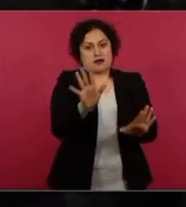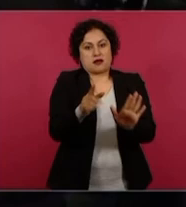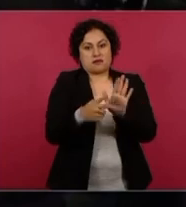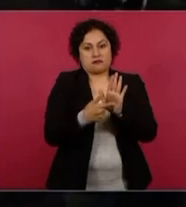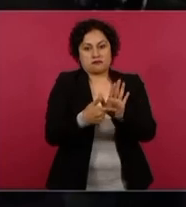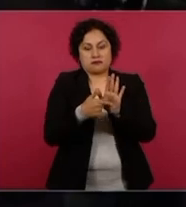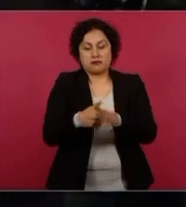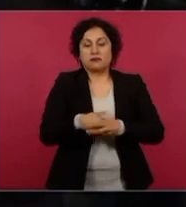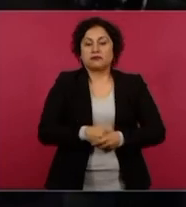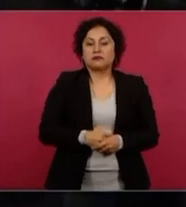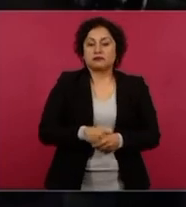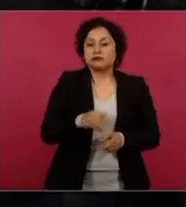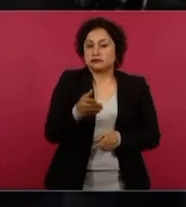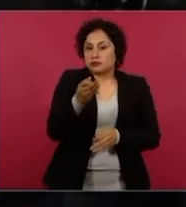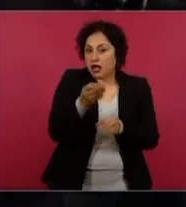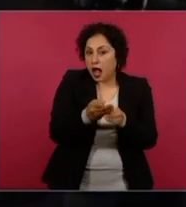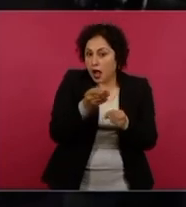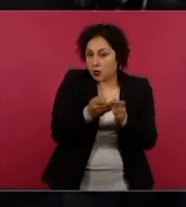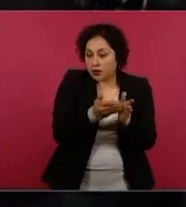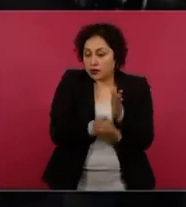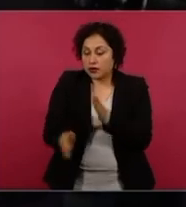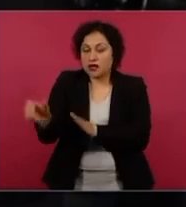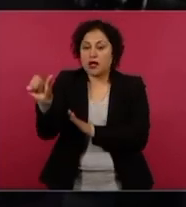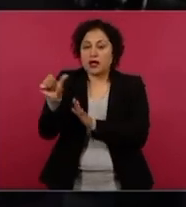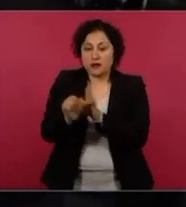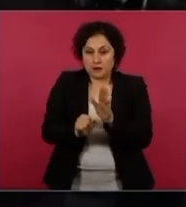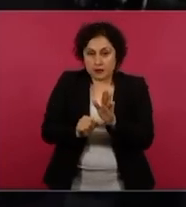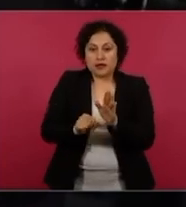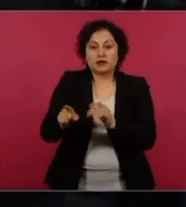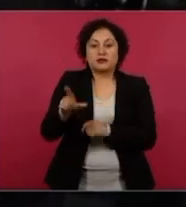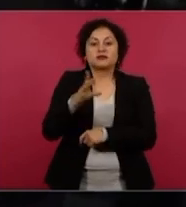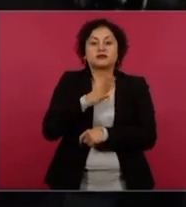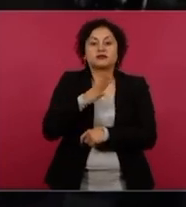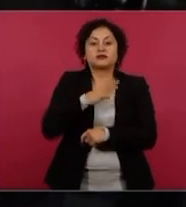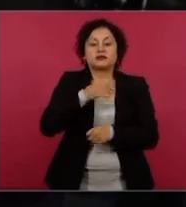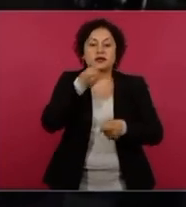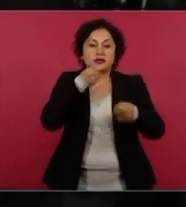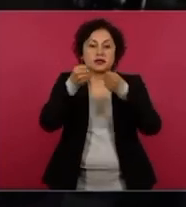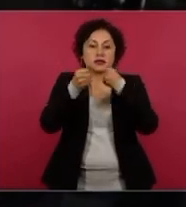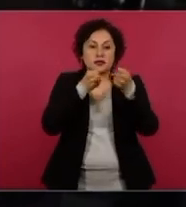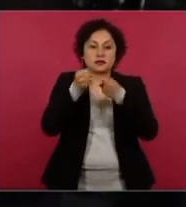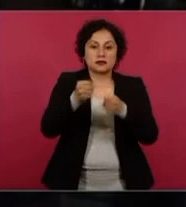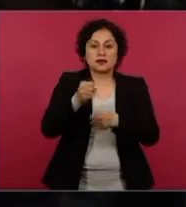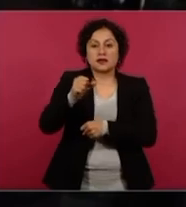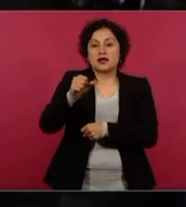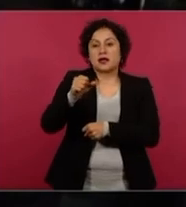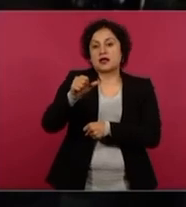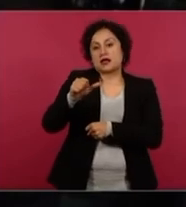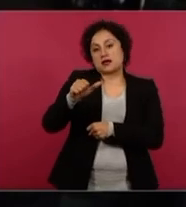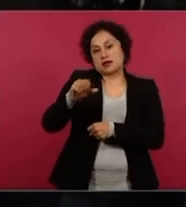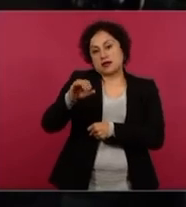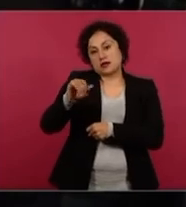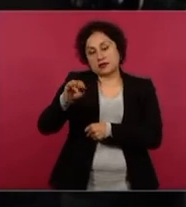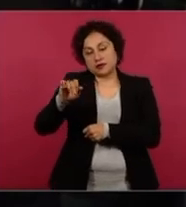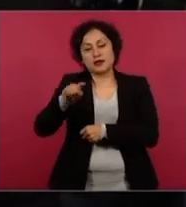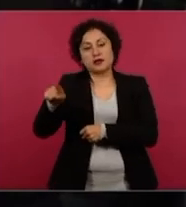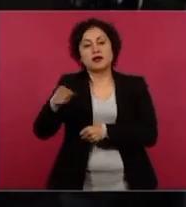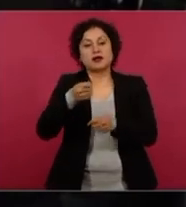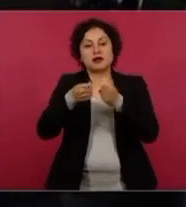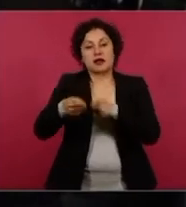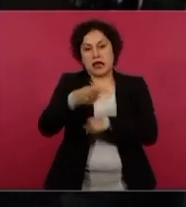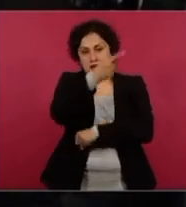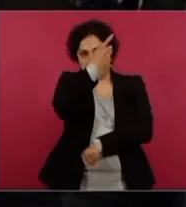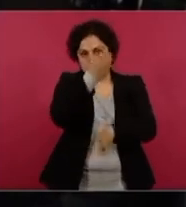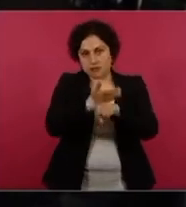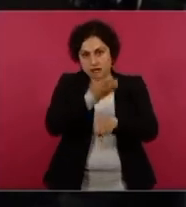en la edición de este mes en proceso se publica una entrevista con Damaso López Serrano, el Minilic, quien sabemos está en Estados Unidos. Y